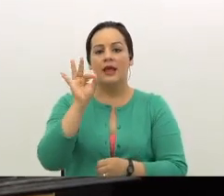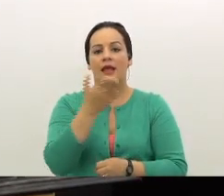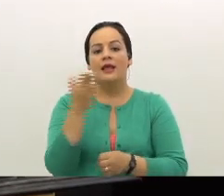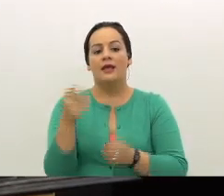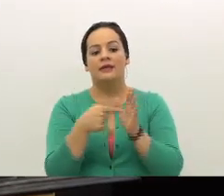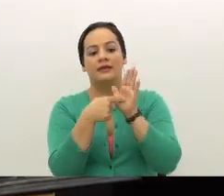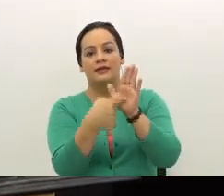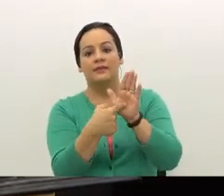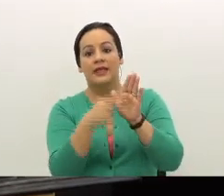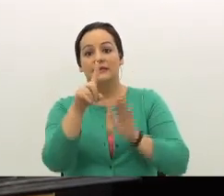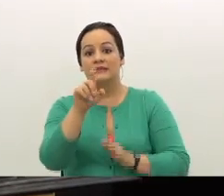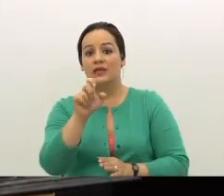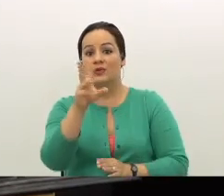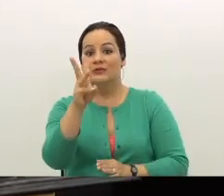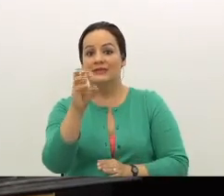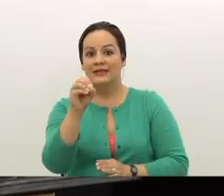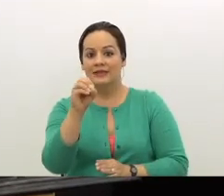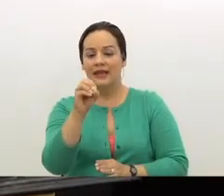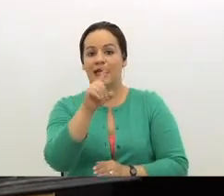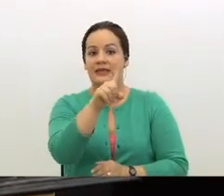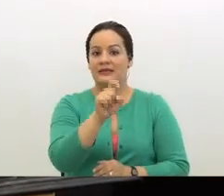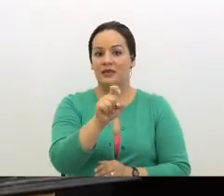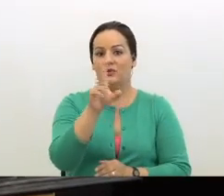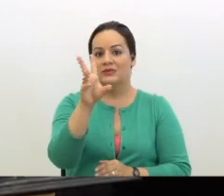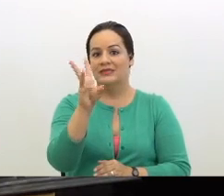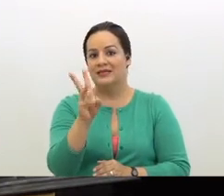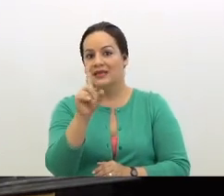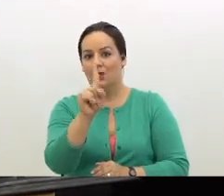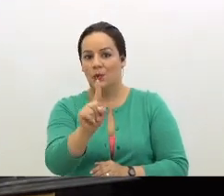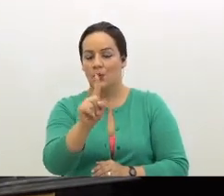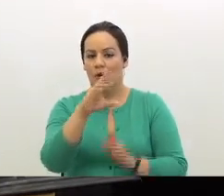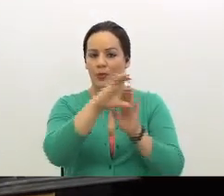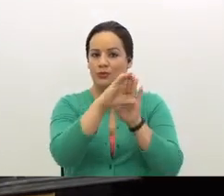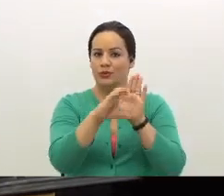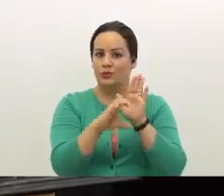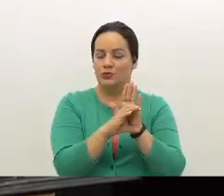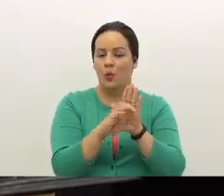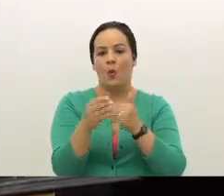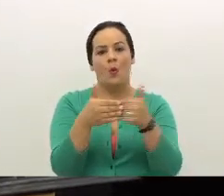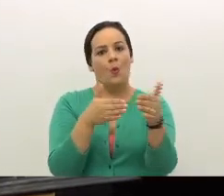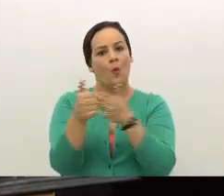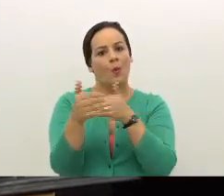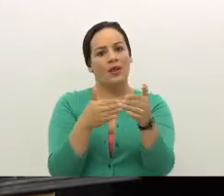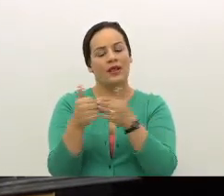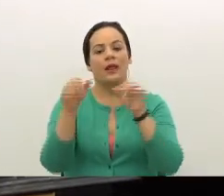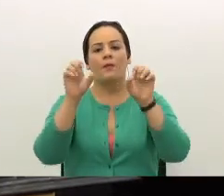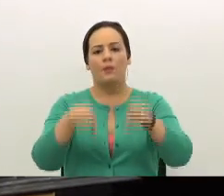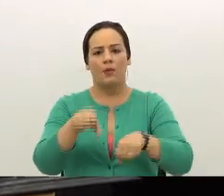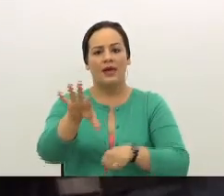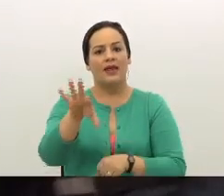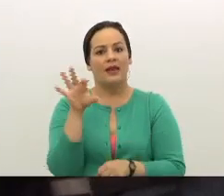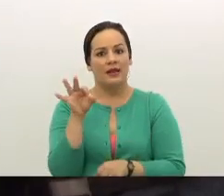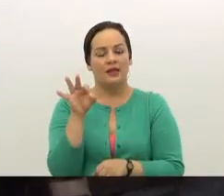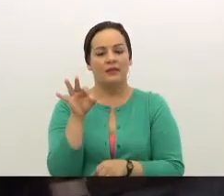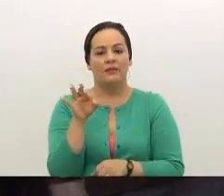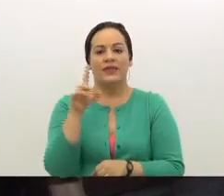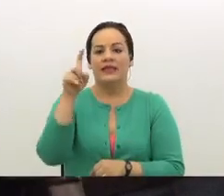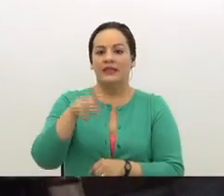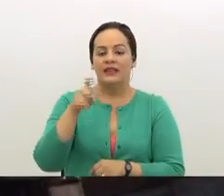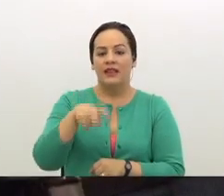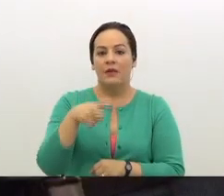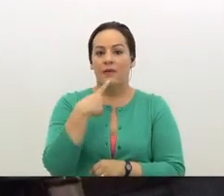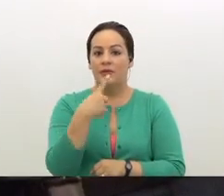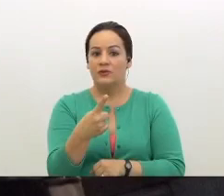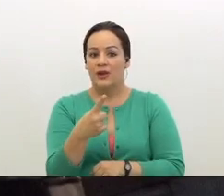señalados en el 160 y en el 161 de la Constitución, cualquiera podría ser electo. Hay que mencionar que